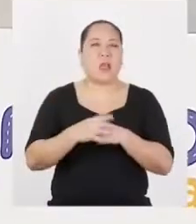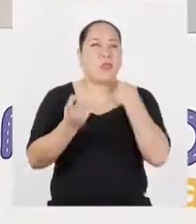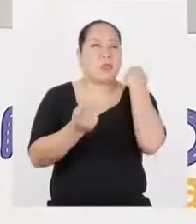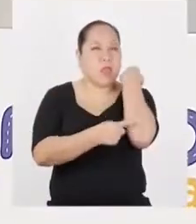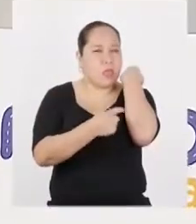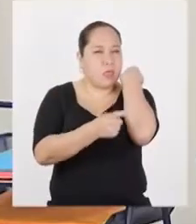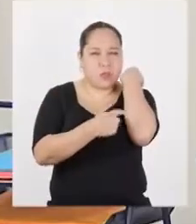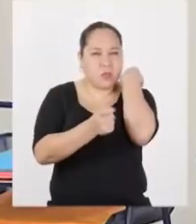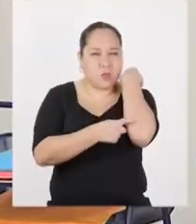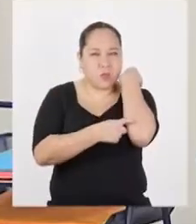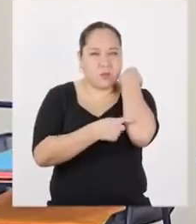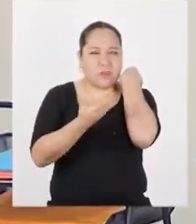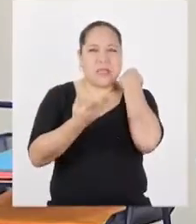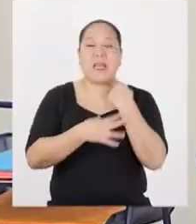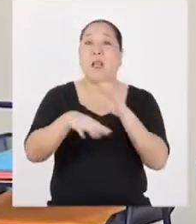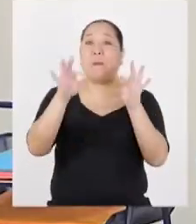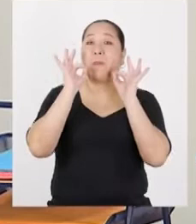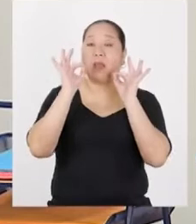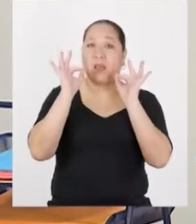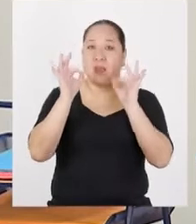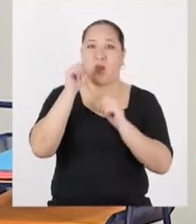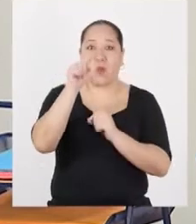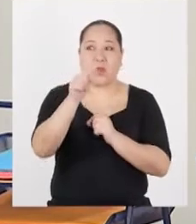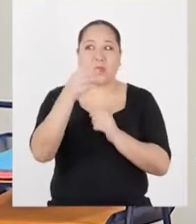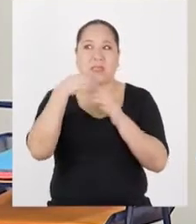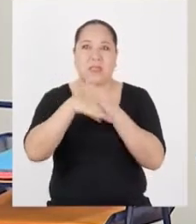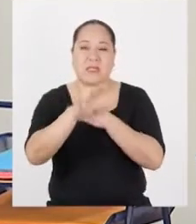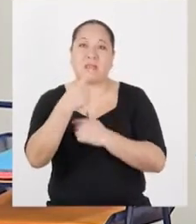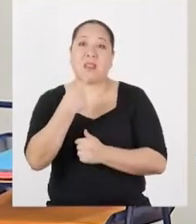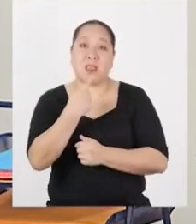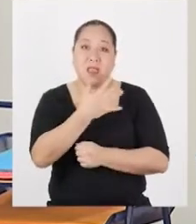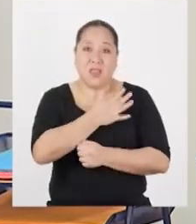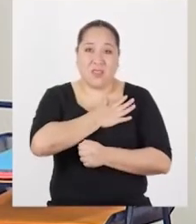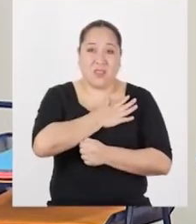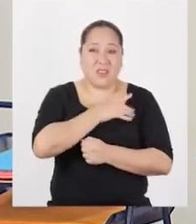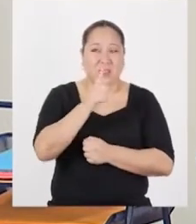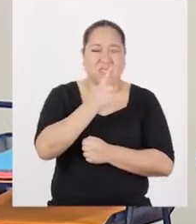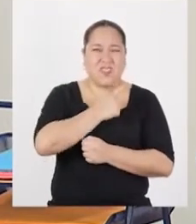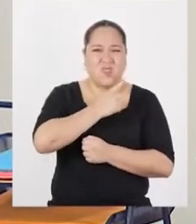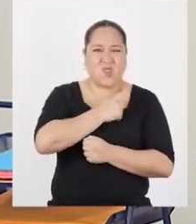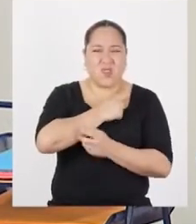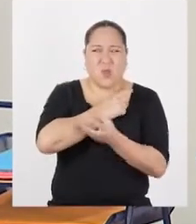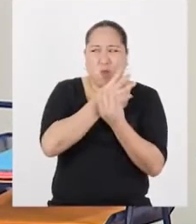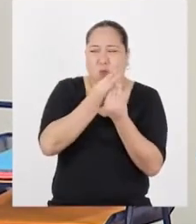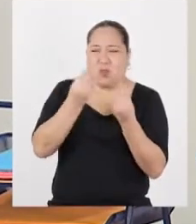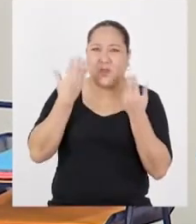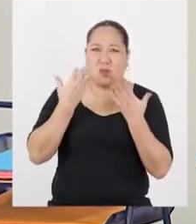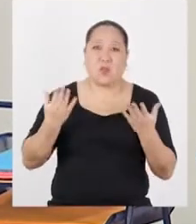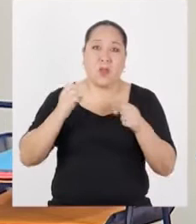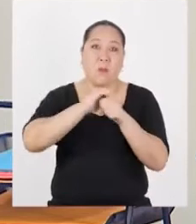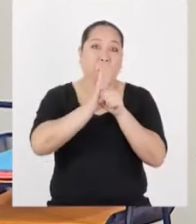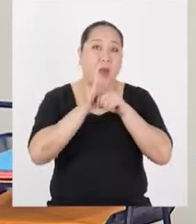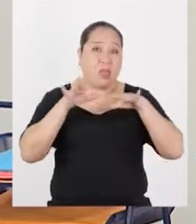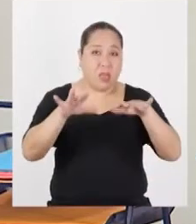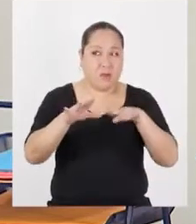tentación. De la situación de riesgo cuando estás en quinto de secundaria y estás asustado por mil cosas. La